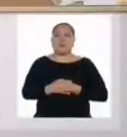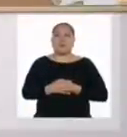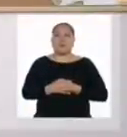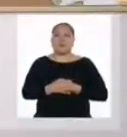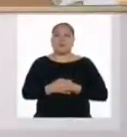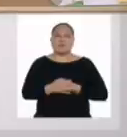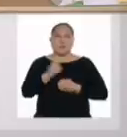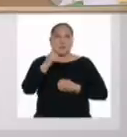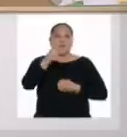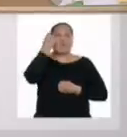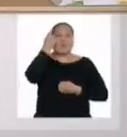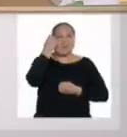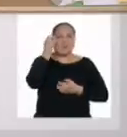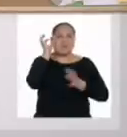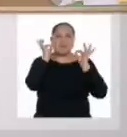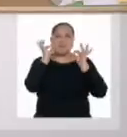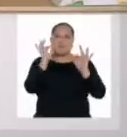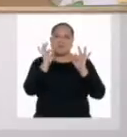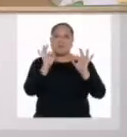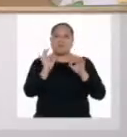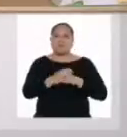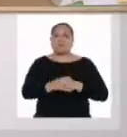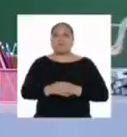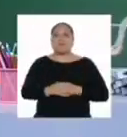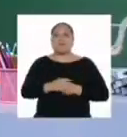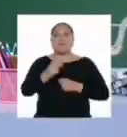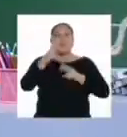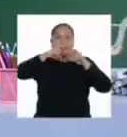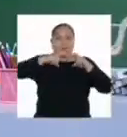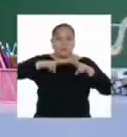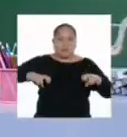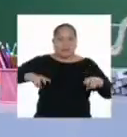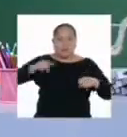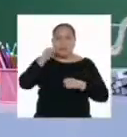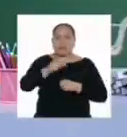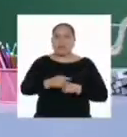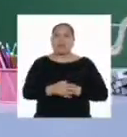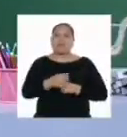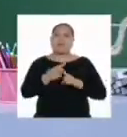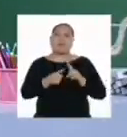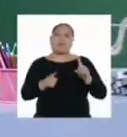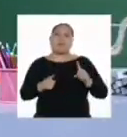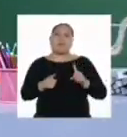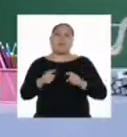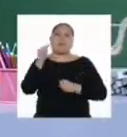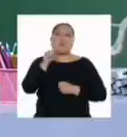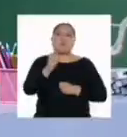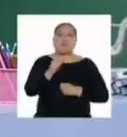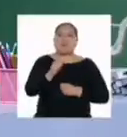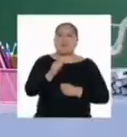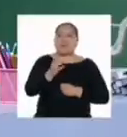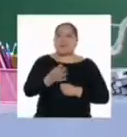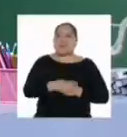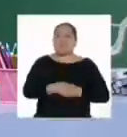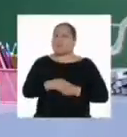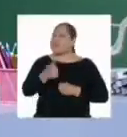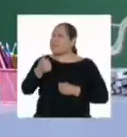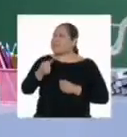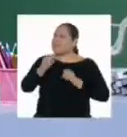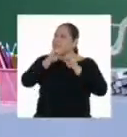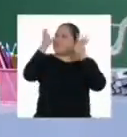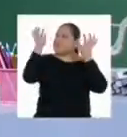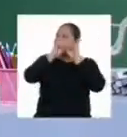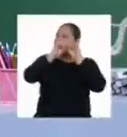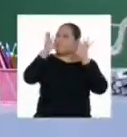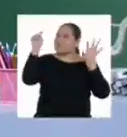¿Has comprendido muy bien en qué consiste este análisis? Sí, profesora. Estoy segura que este programa está sirviendo mucho para